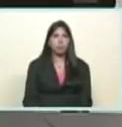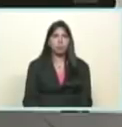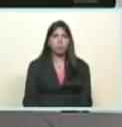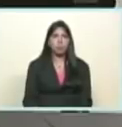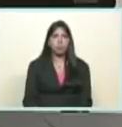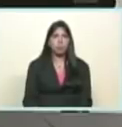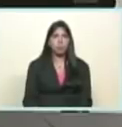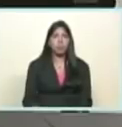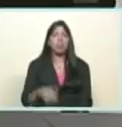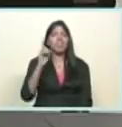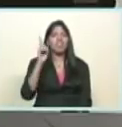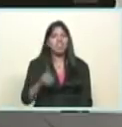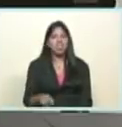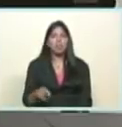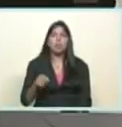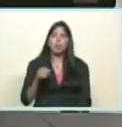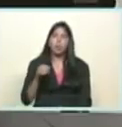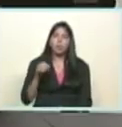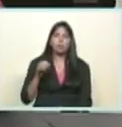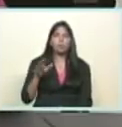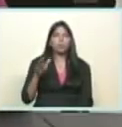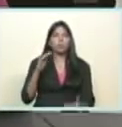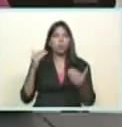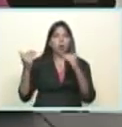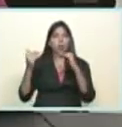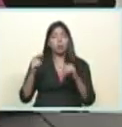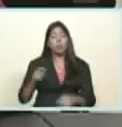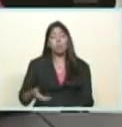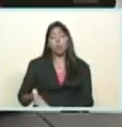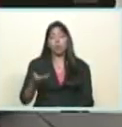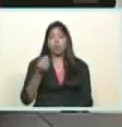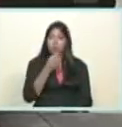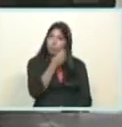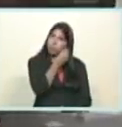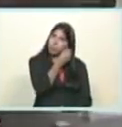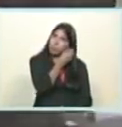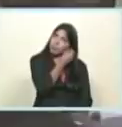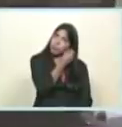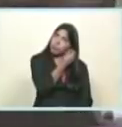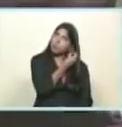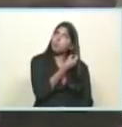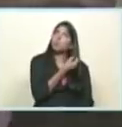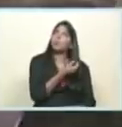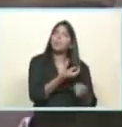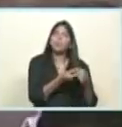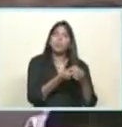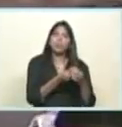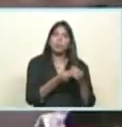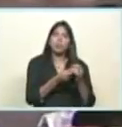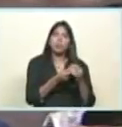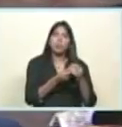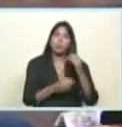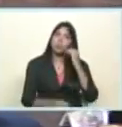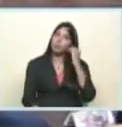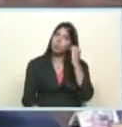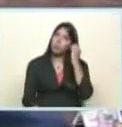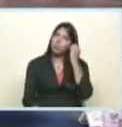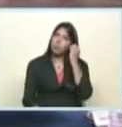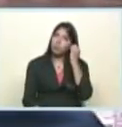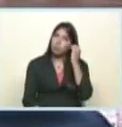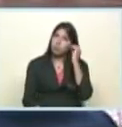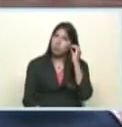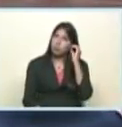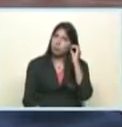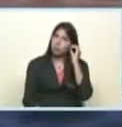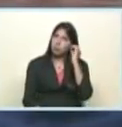socialismo en lo moral en lo espiritual y decía que era lo fundamental la dimensión del socialismo en lo